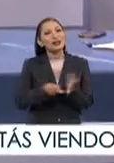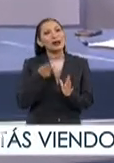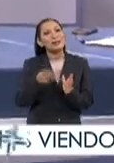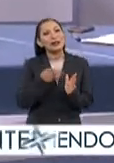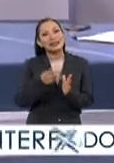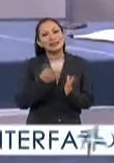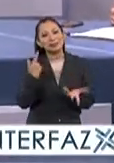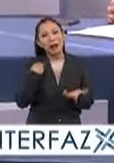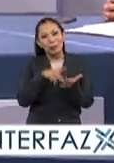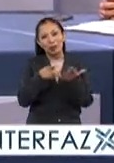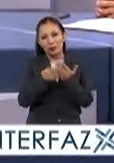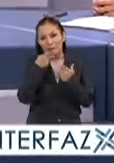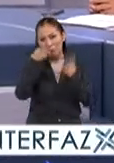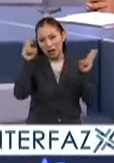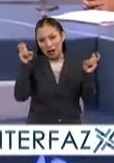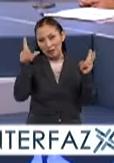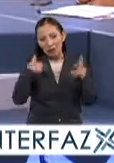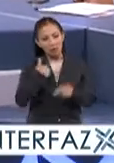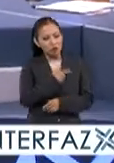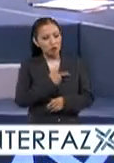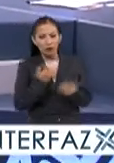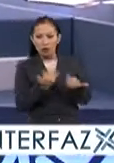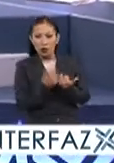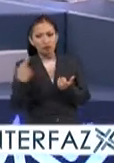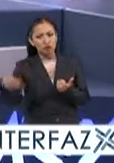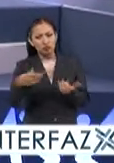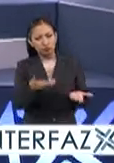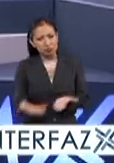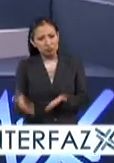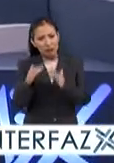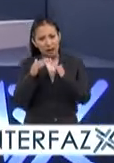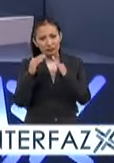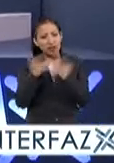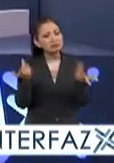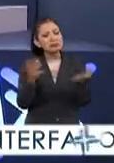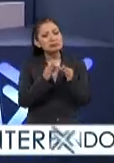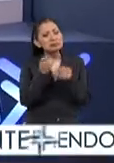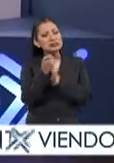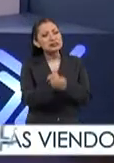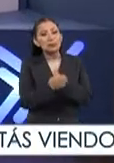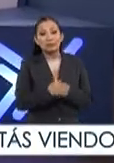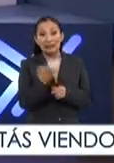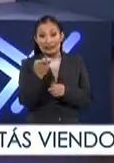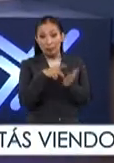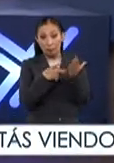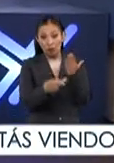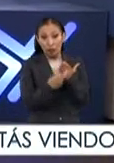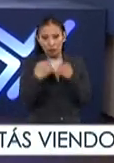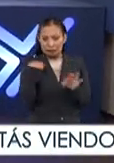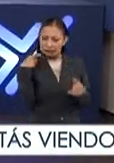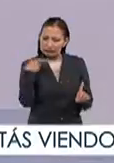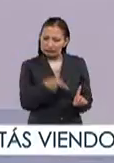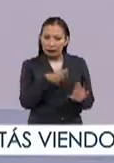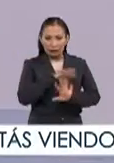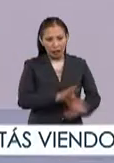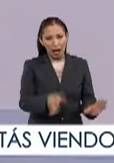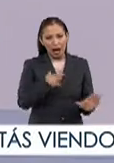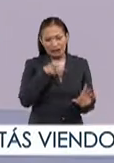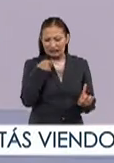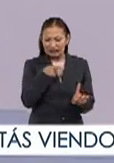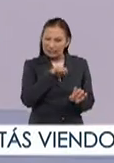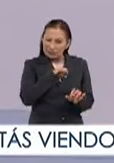para hablar de este proyecto. para nosotros siempre es un gusto. Ya sabes que esta es tu casa. Cuéntanos, ¿de qué se trata esto? Pues mira, este proyecto en concreto ya es muy